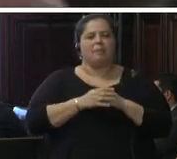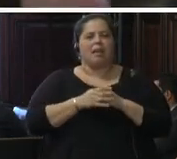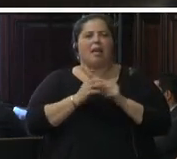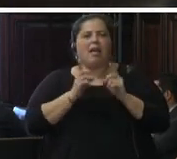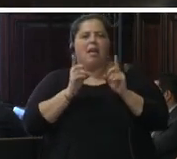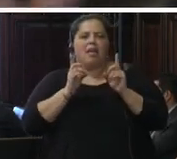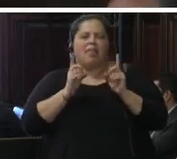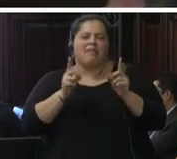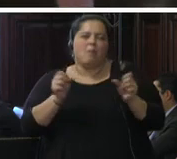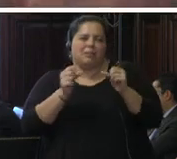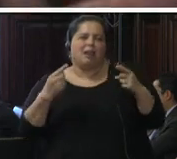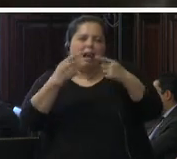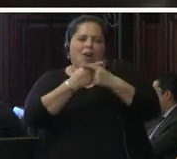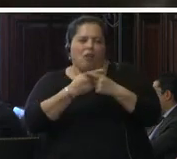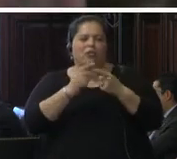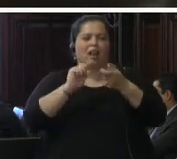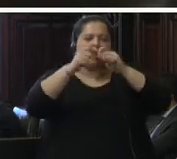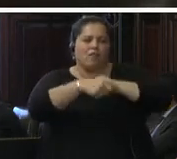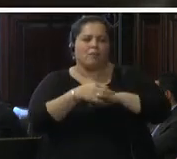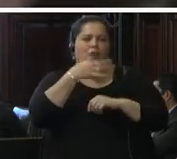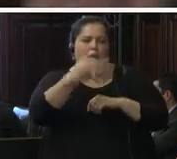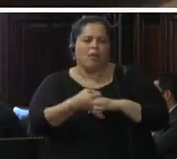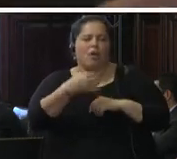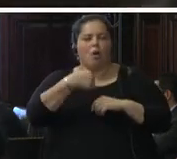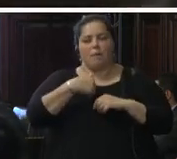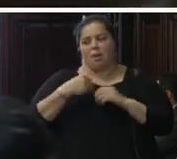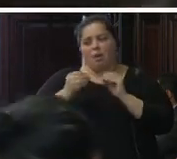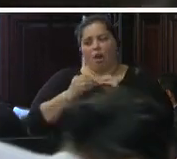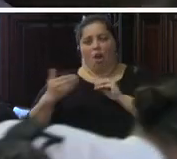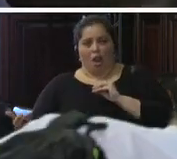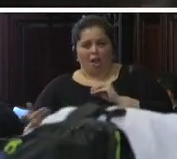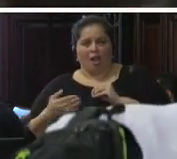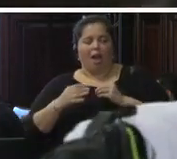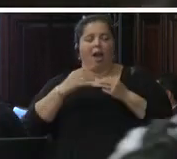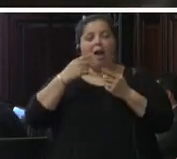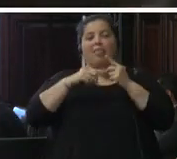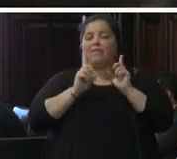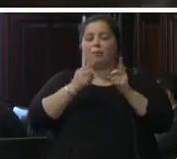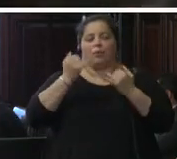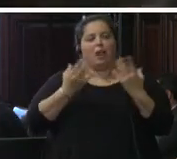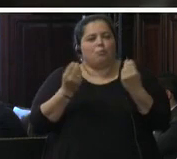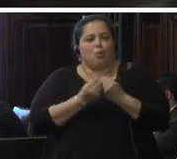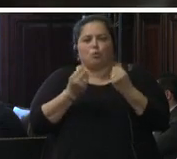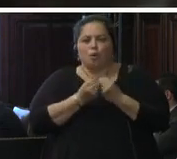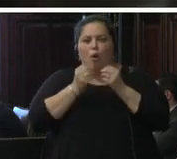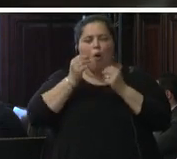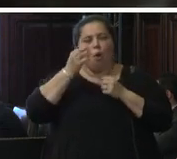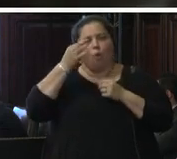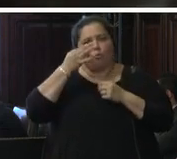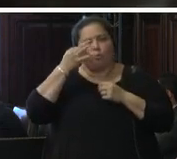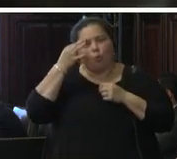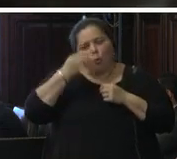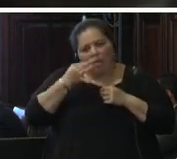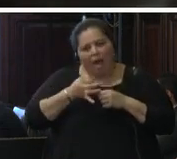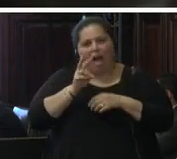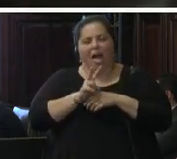hacer la contra reforma como mi colega ha dicho de forma muy contundente que hay que tener mucho cuidado para evitar que haya